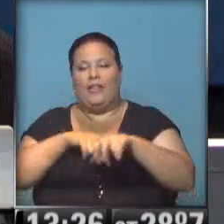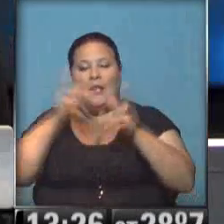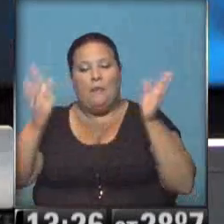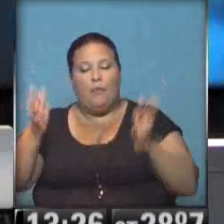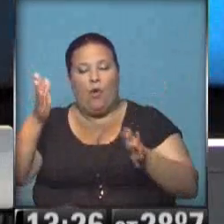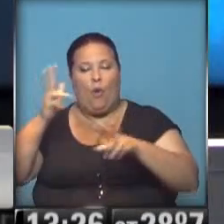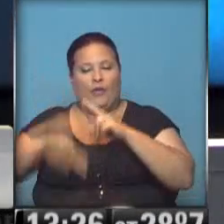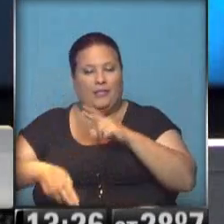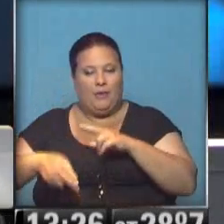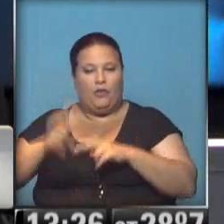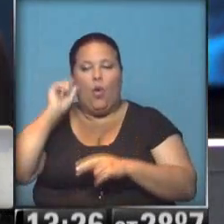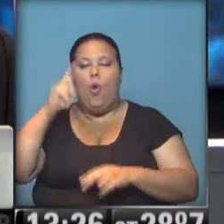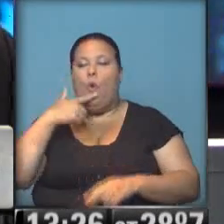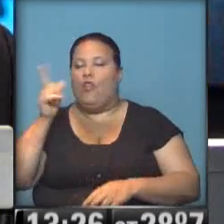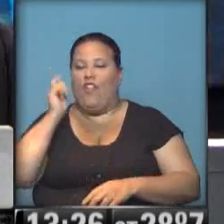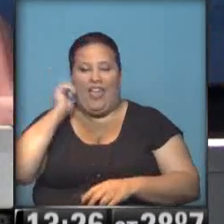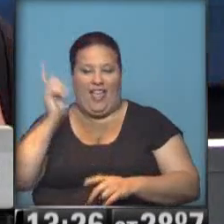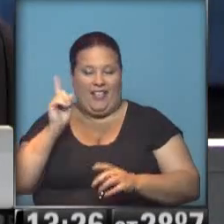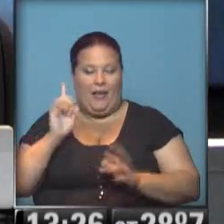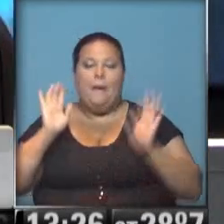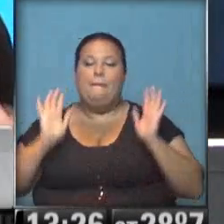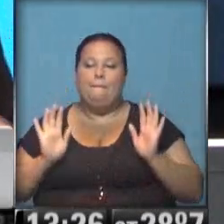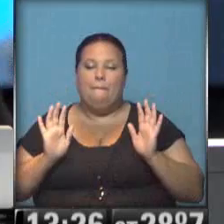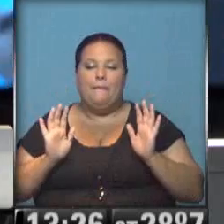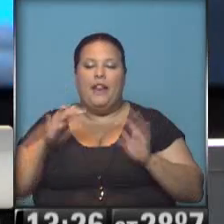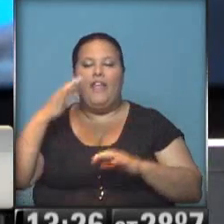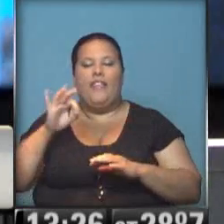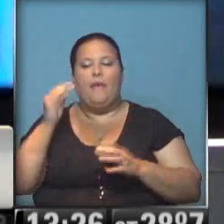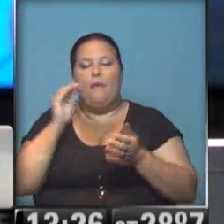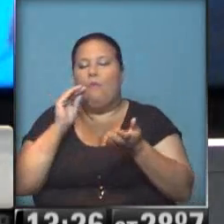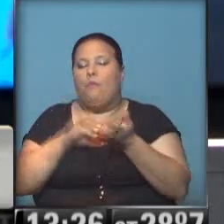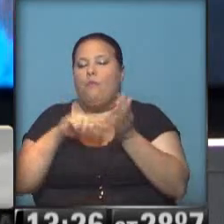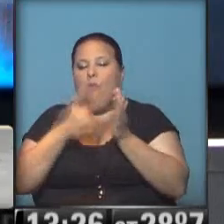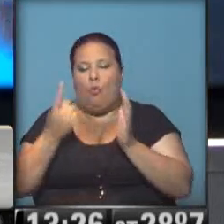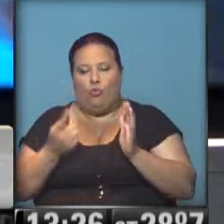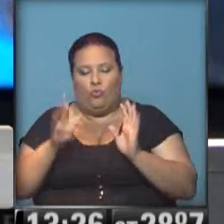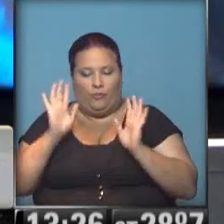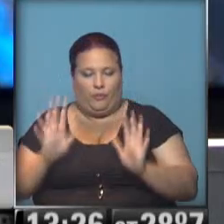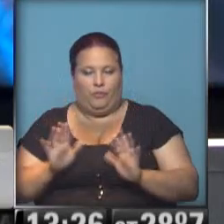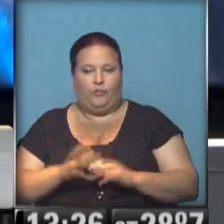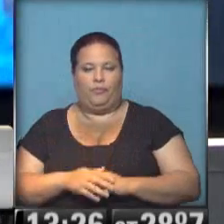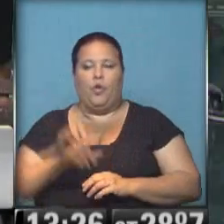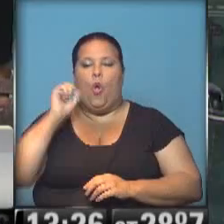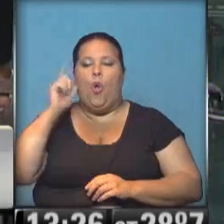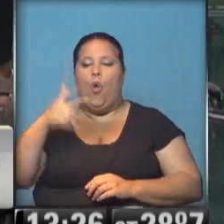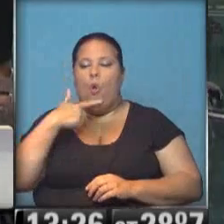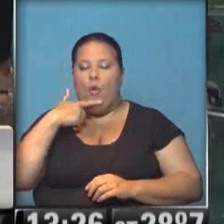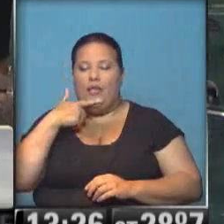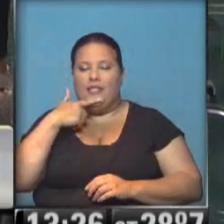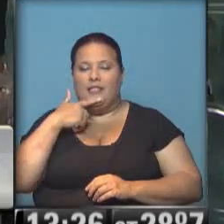vencimiento, Luis no va a tener la edad. Pero hay que hacer una salvedad. Ahora bien, Luis tiene